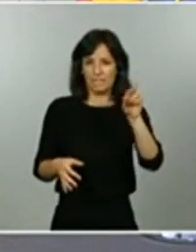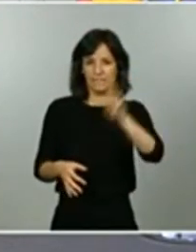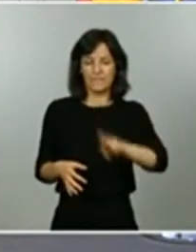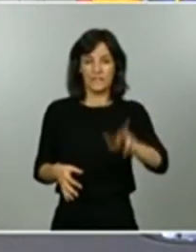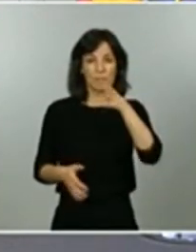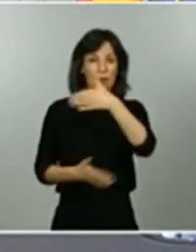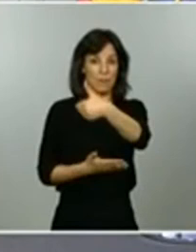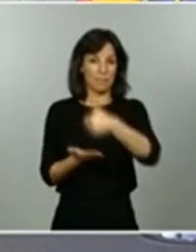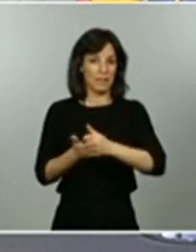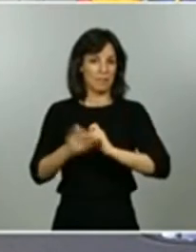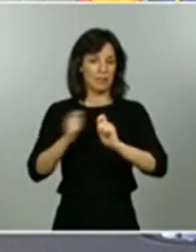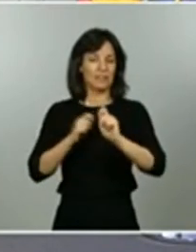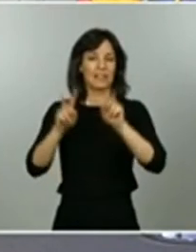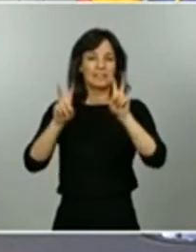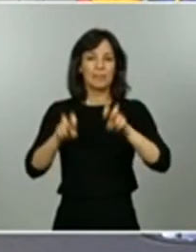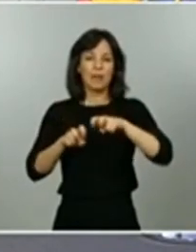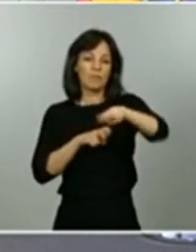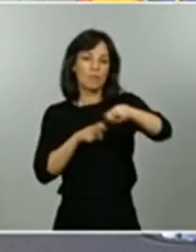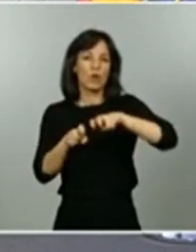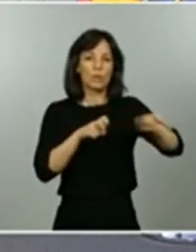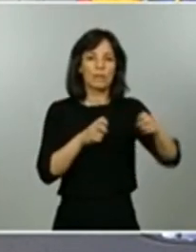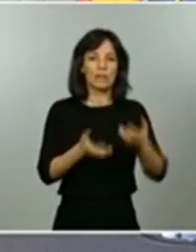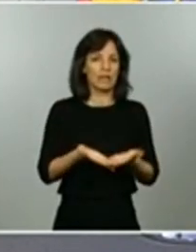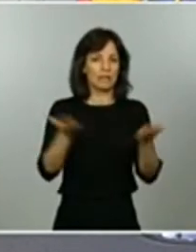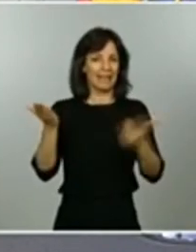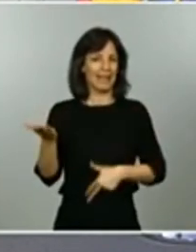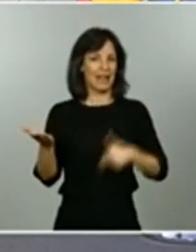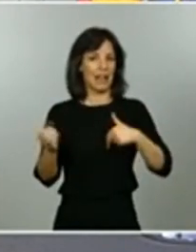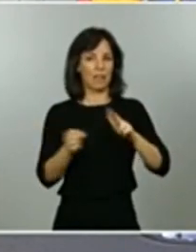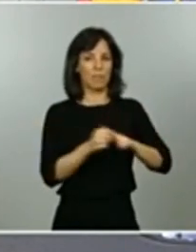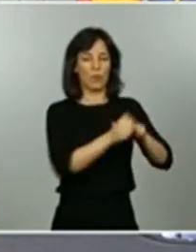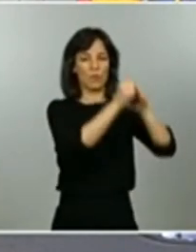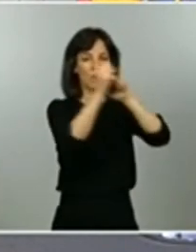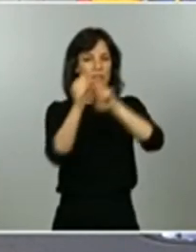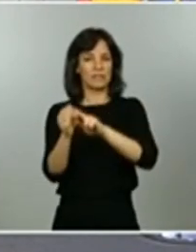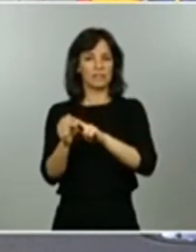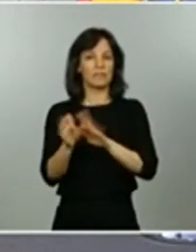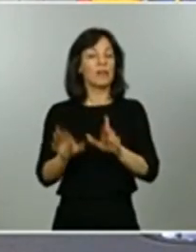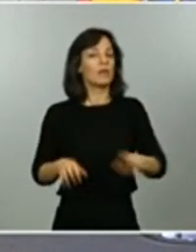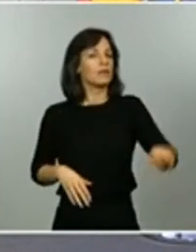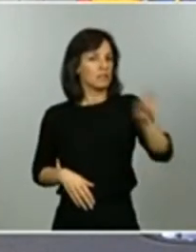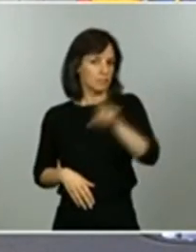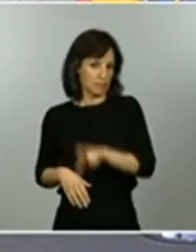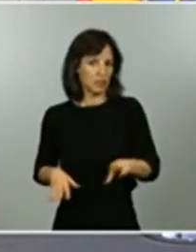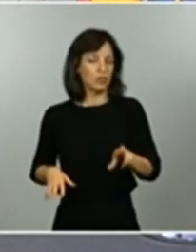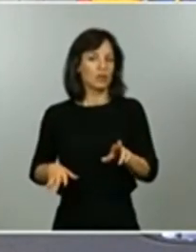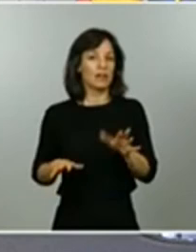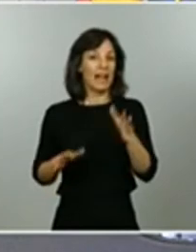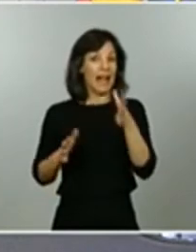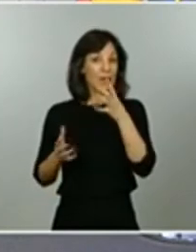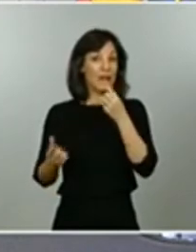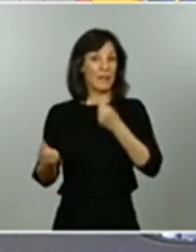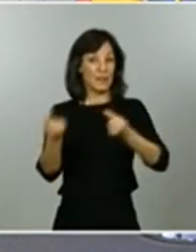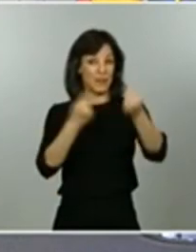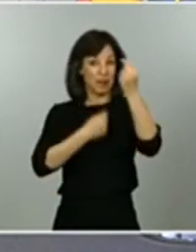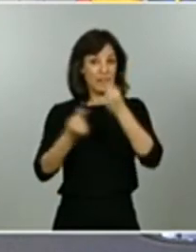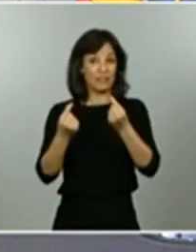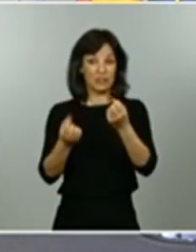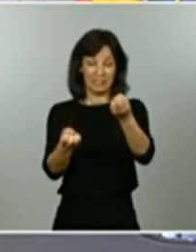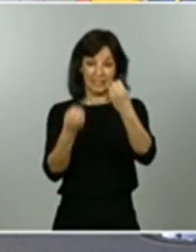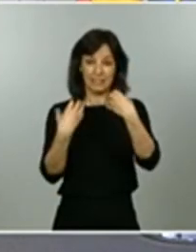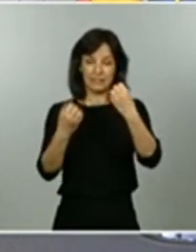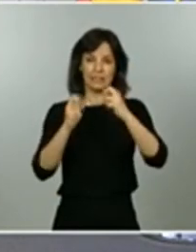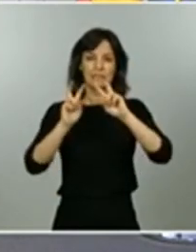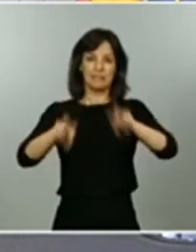sobre movilidad de manera general en las provincias pero bueno insisto si me permiten que se están actualizando los datos que se han ido facilitando se están